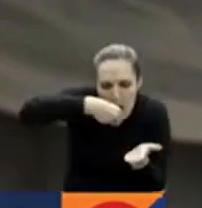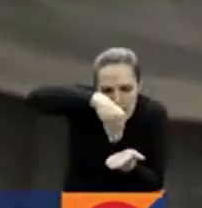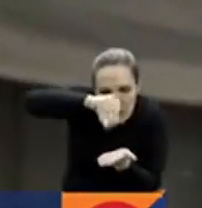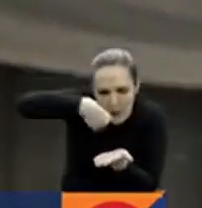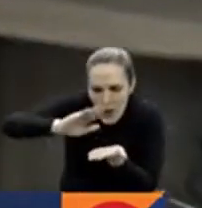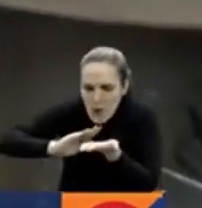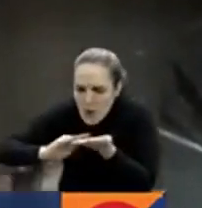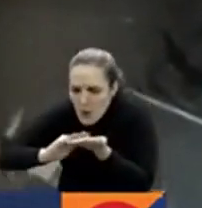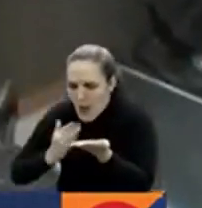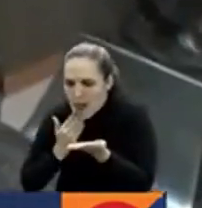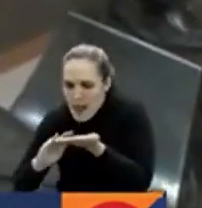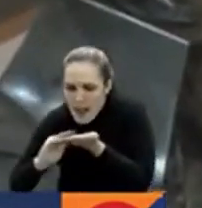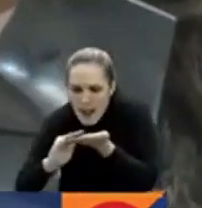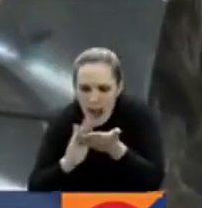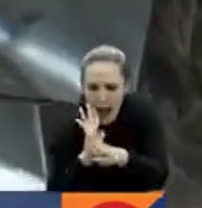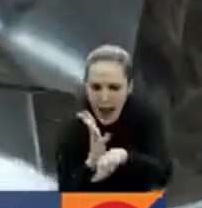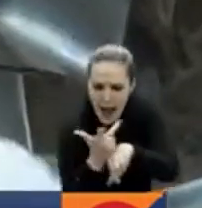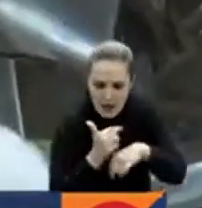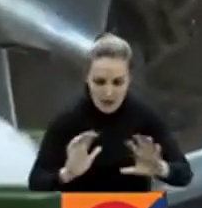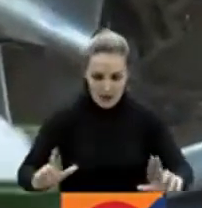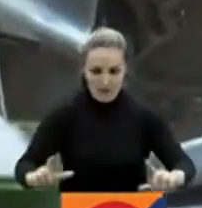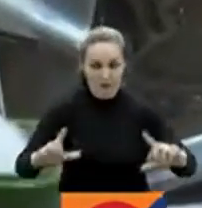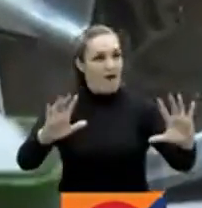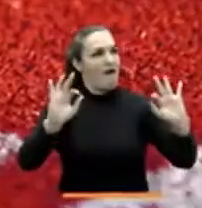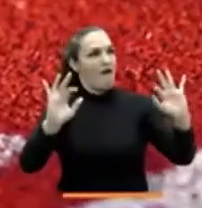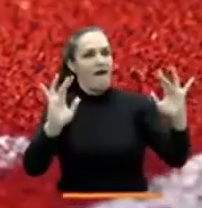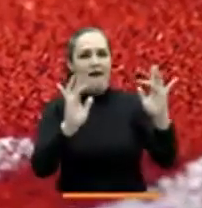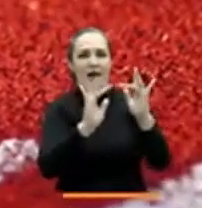rezanan a un país la democracia que se quebró.